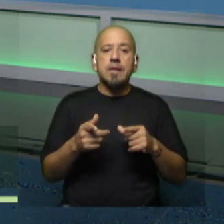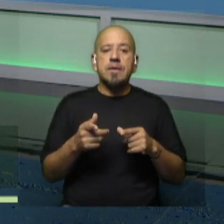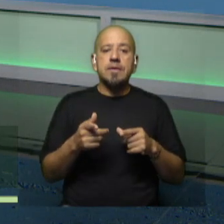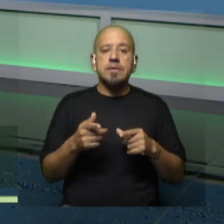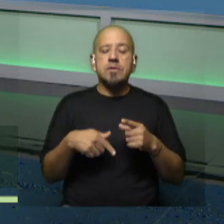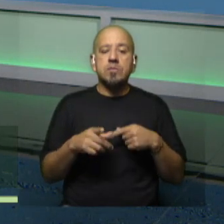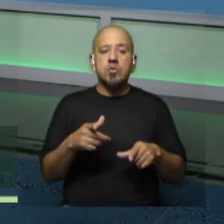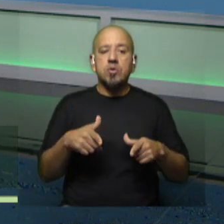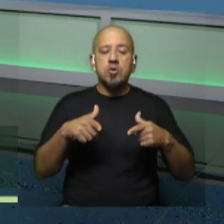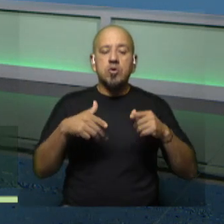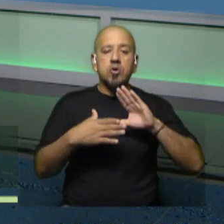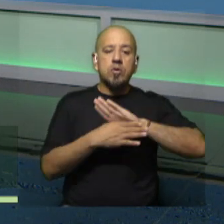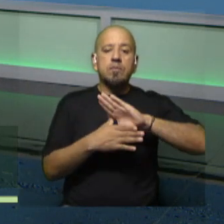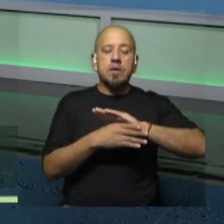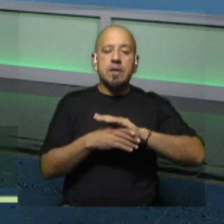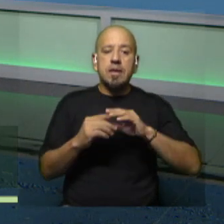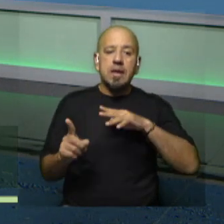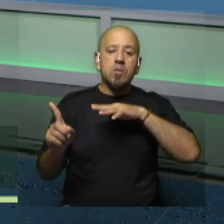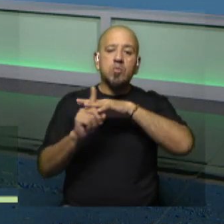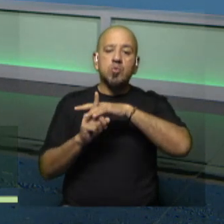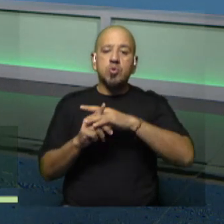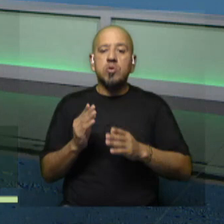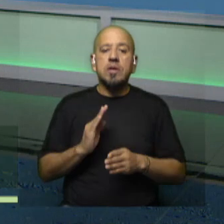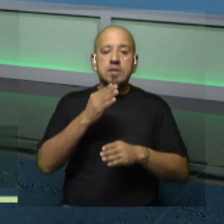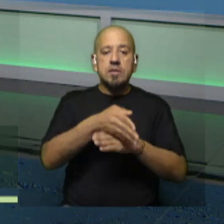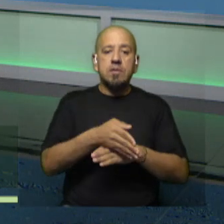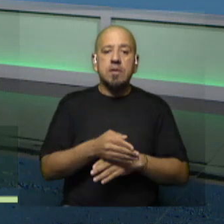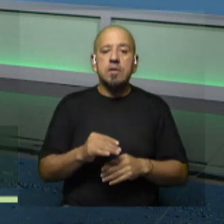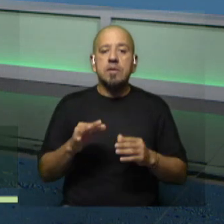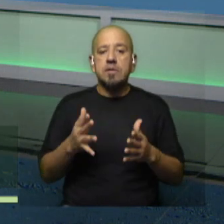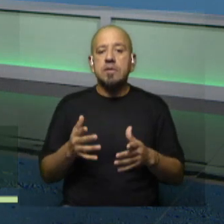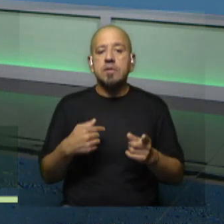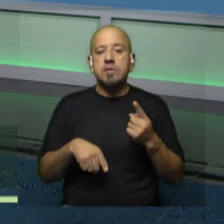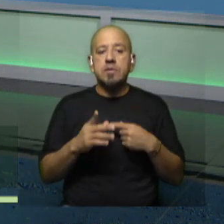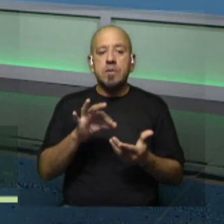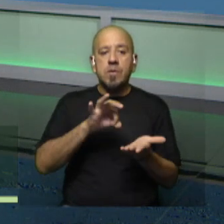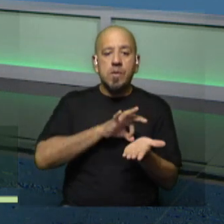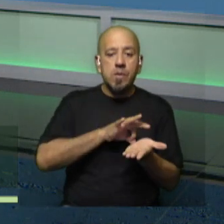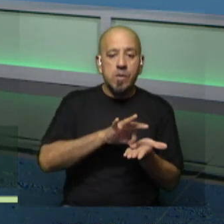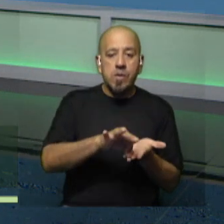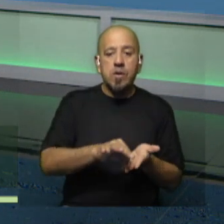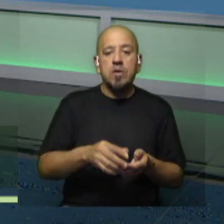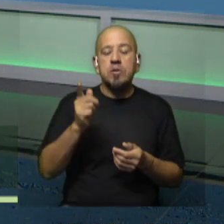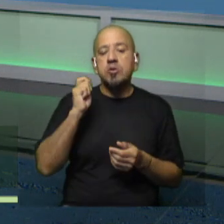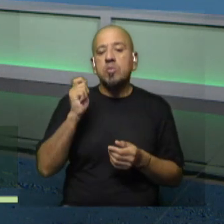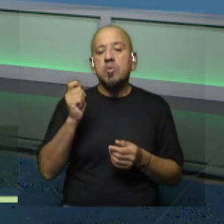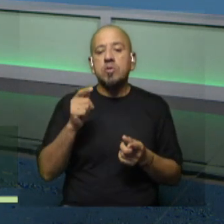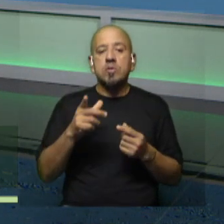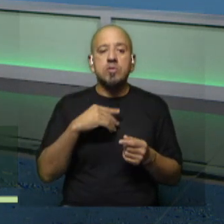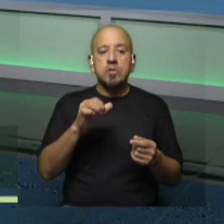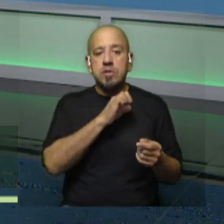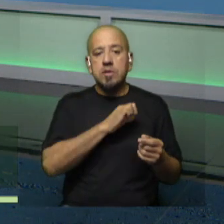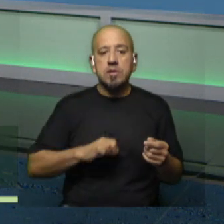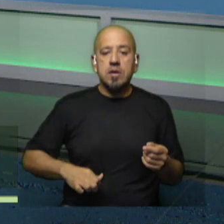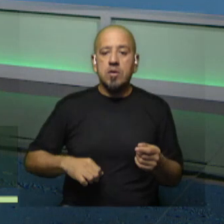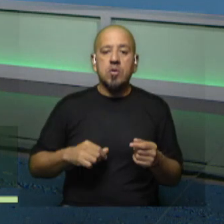primer punto la inclusión y la accesibilidad. Teniendo en cuenta que los servicios públicos estatales